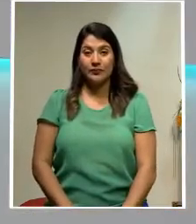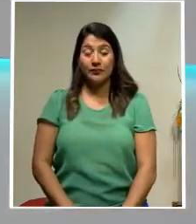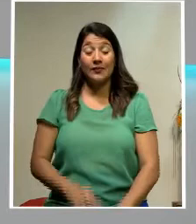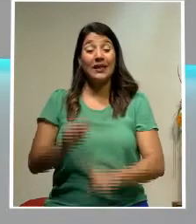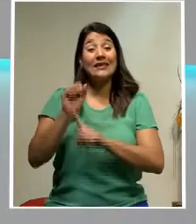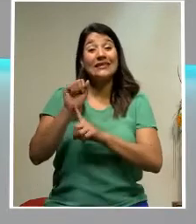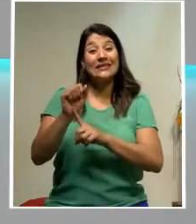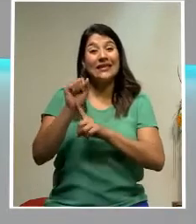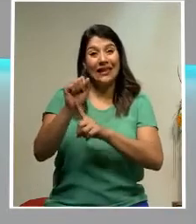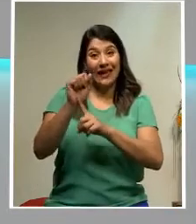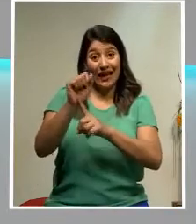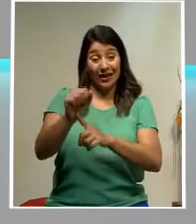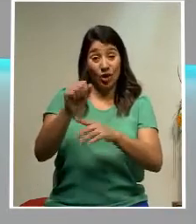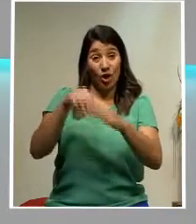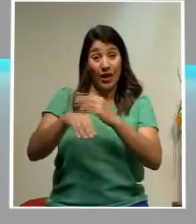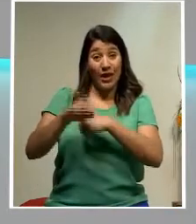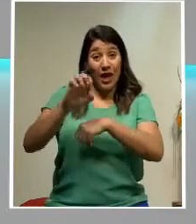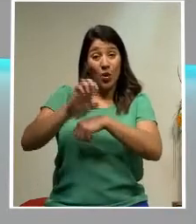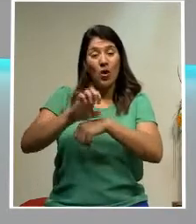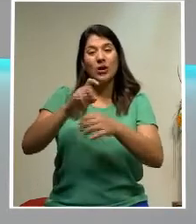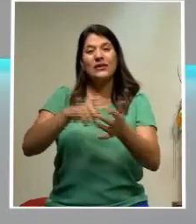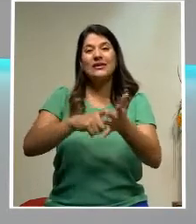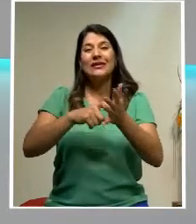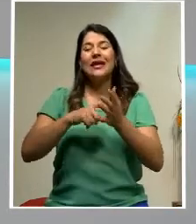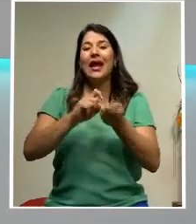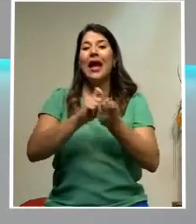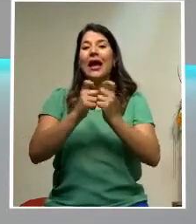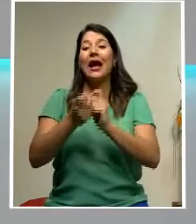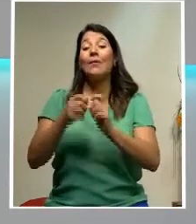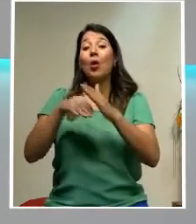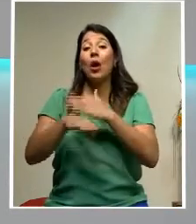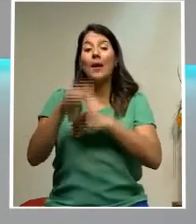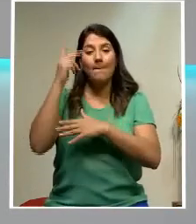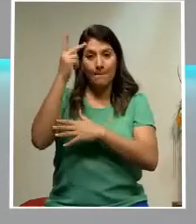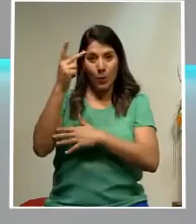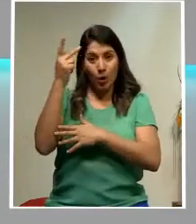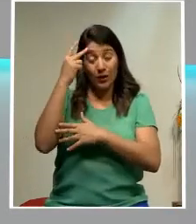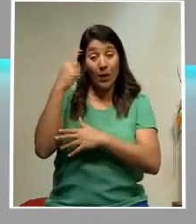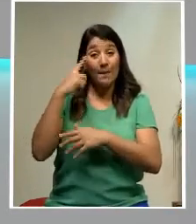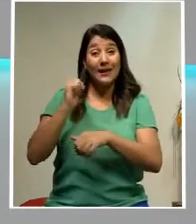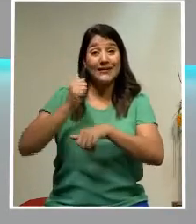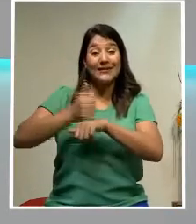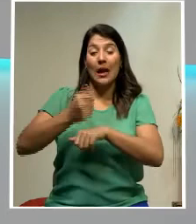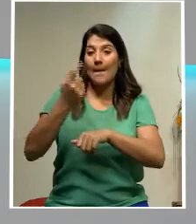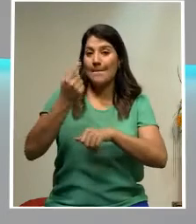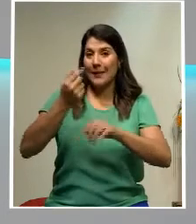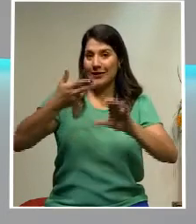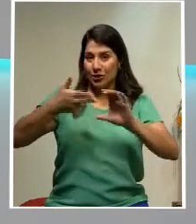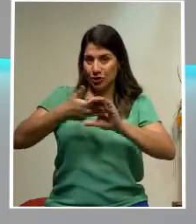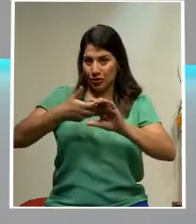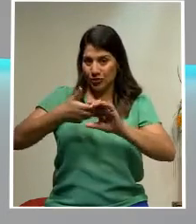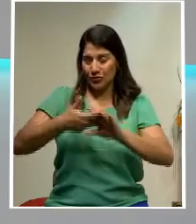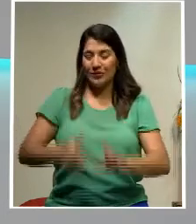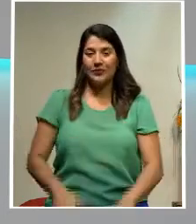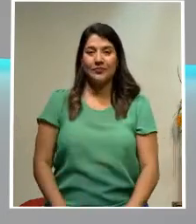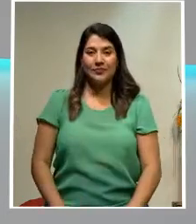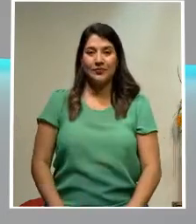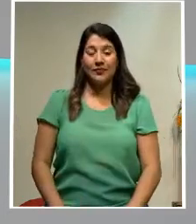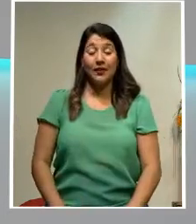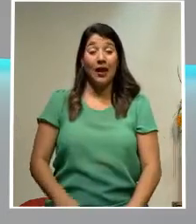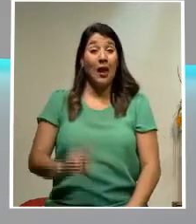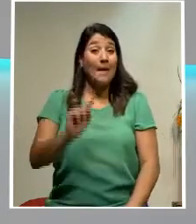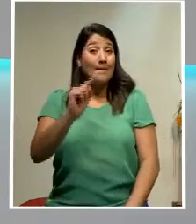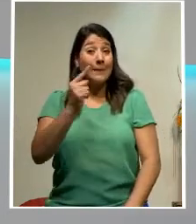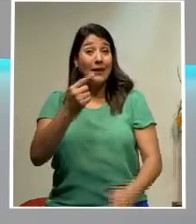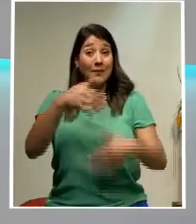Sindicatos del Ecuador exigieron un cambio en la política que fija el precio de los combustibles en ese país, en la primera